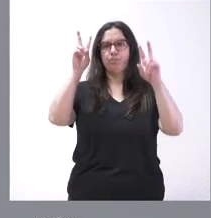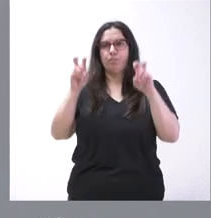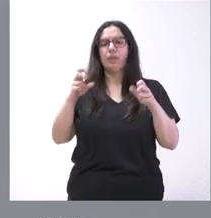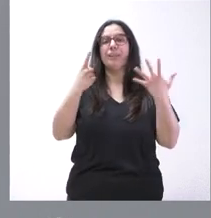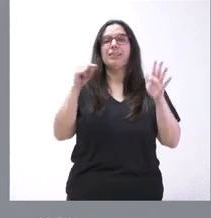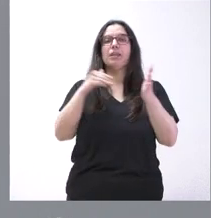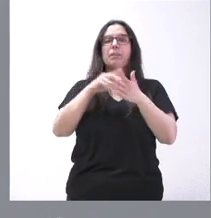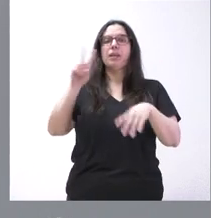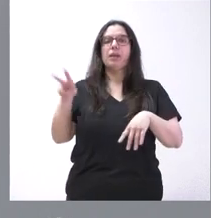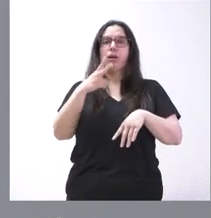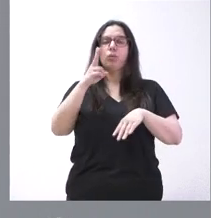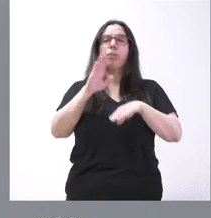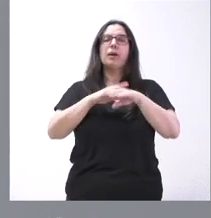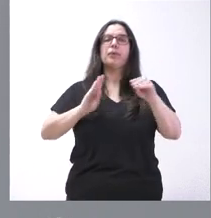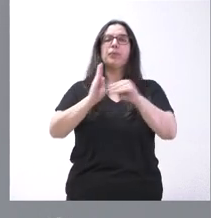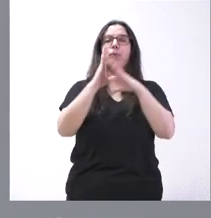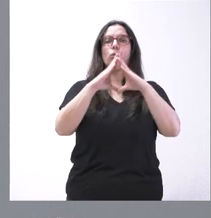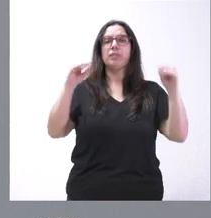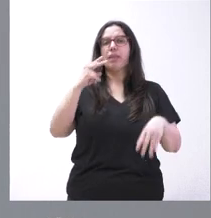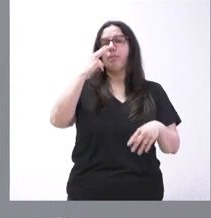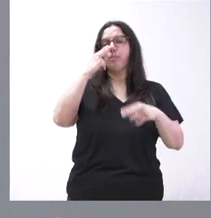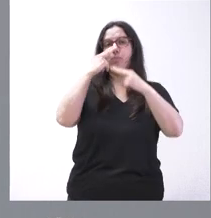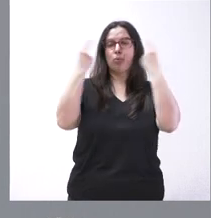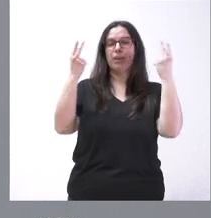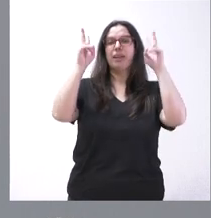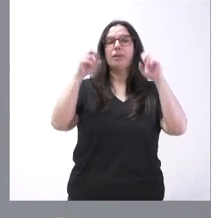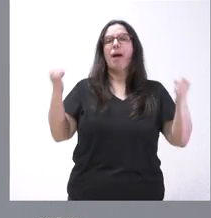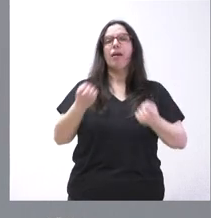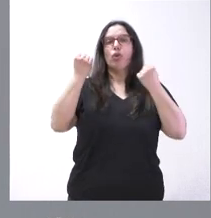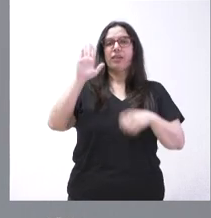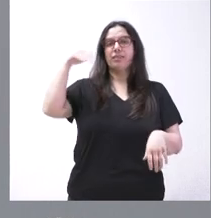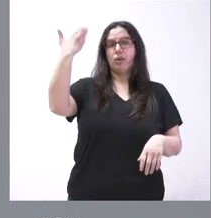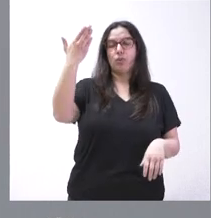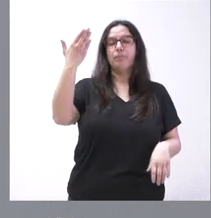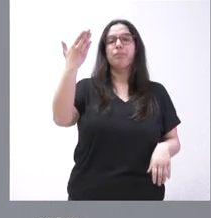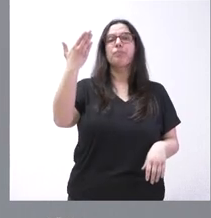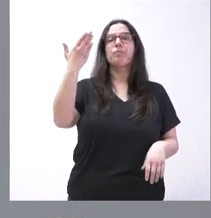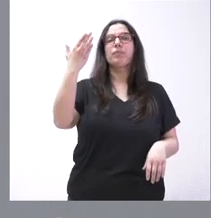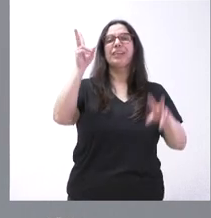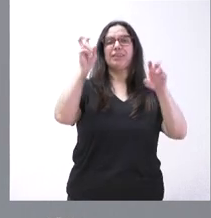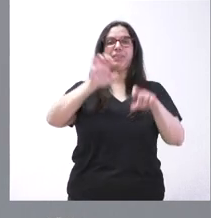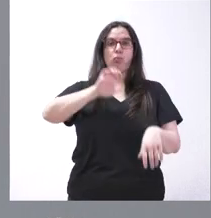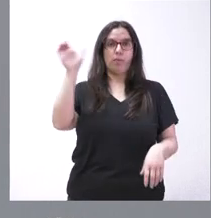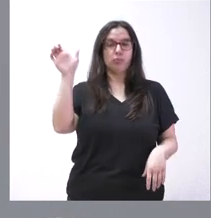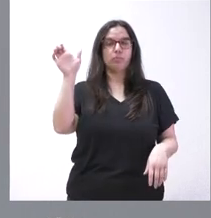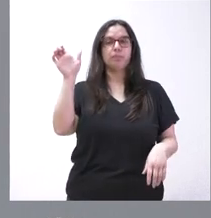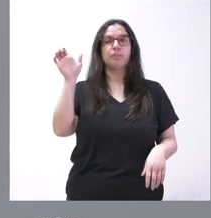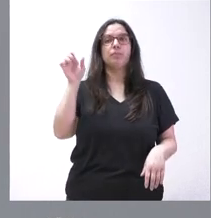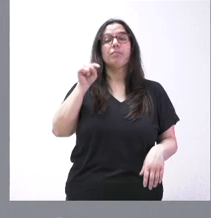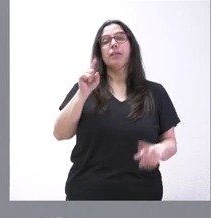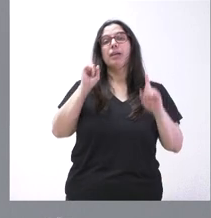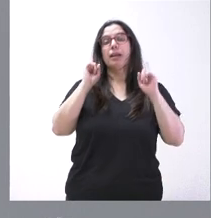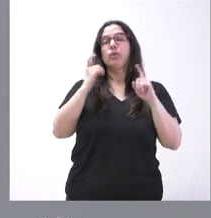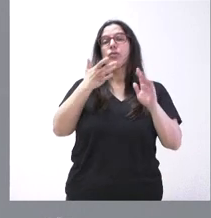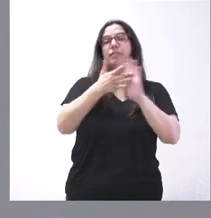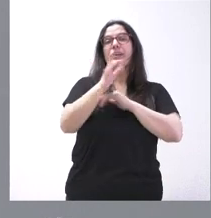euros para actuaciones en las universidades públicas en materia de acción exterior y asuntos europeos. En este caso, son